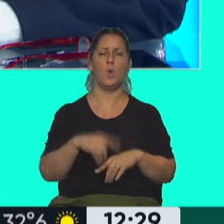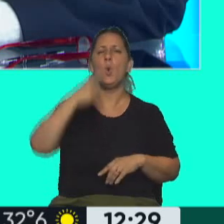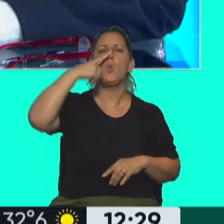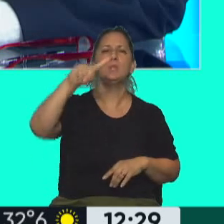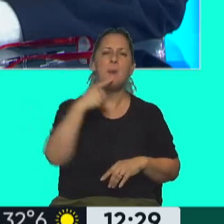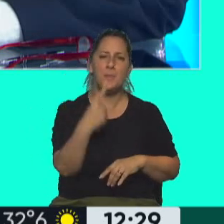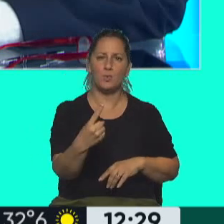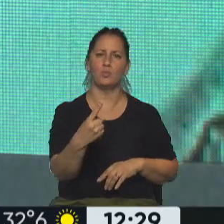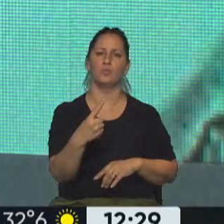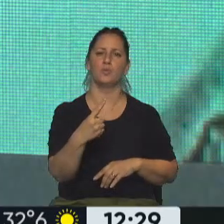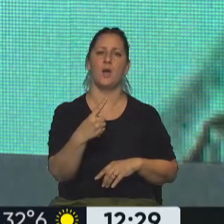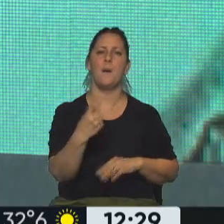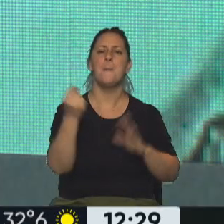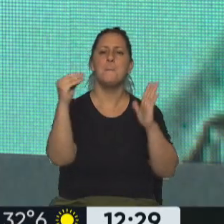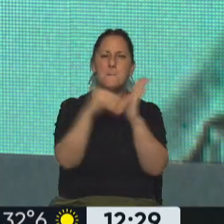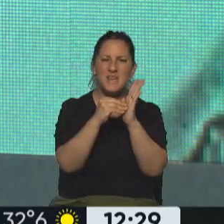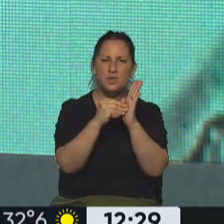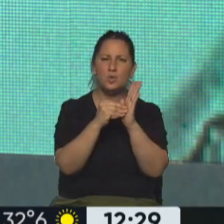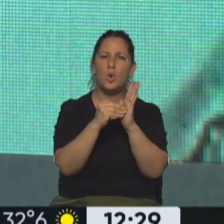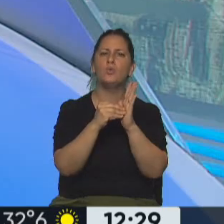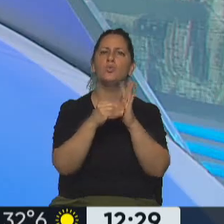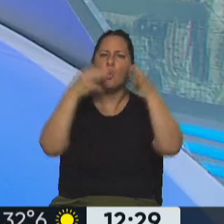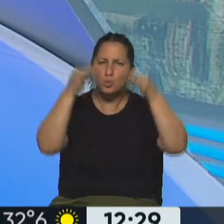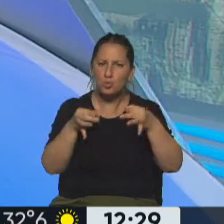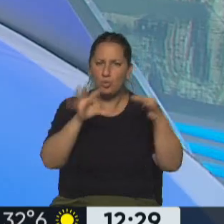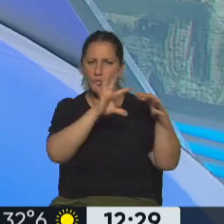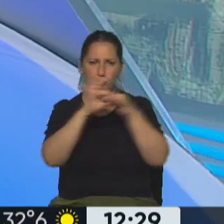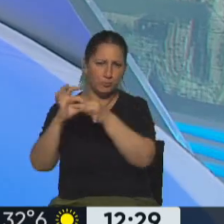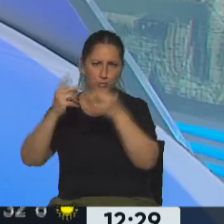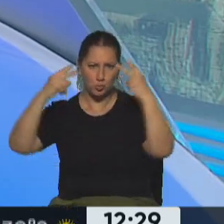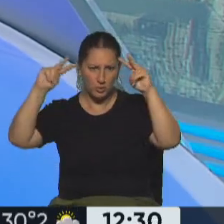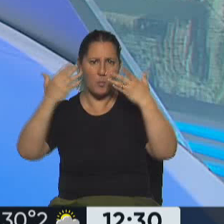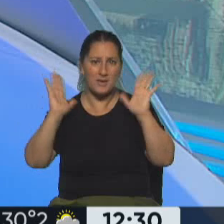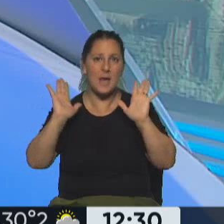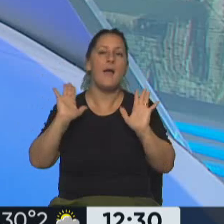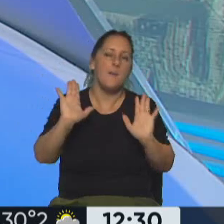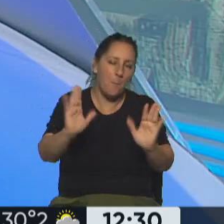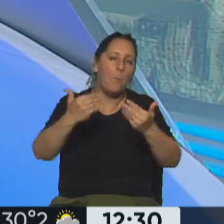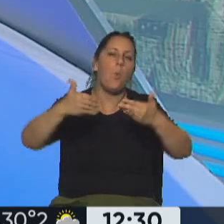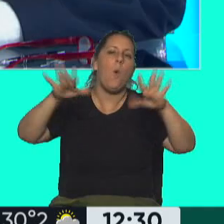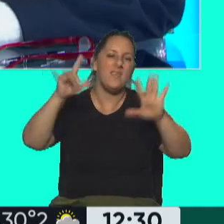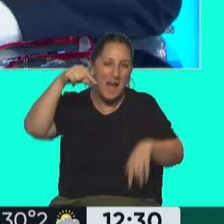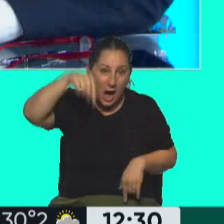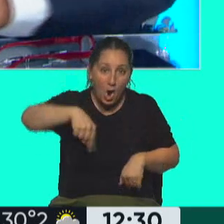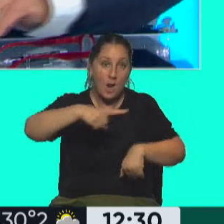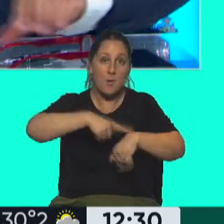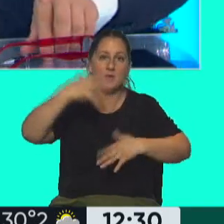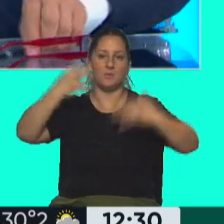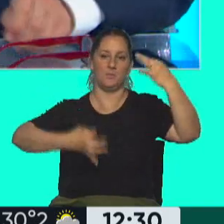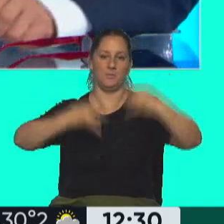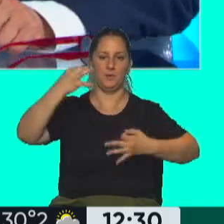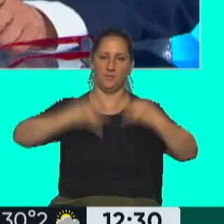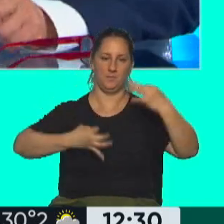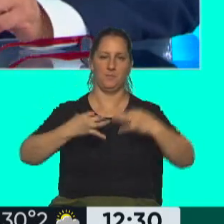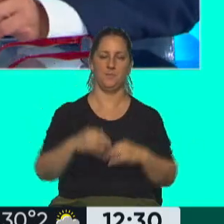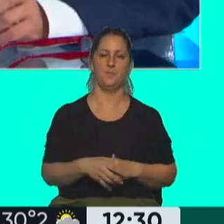último, ¿podría haber precios justos en el turismo? Podría haber. Se está analizando, ¿verdad? Hay algunas propuestas. Sí, se está trabajando, se está